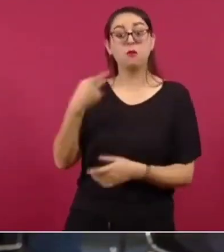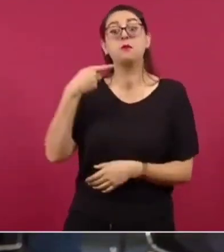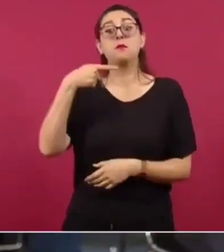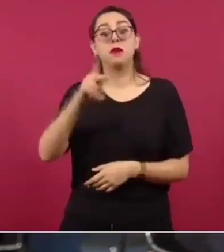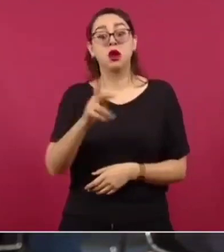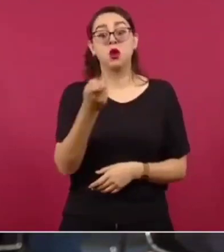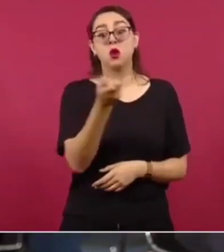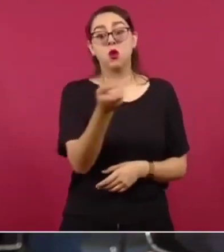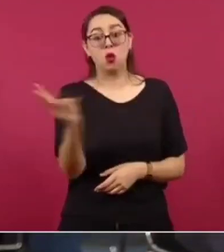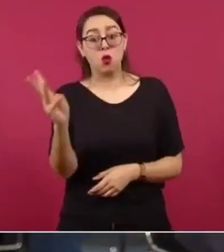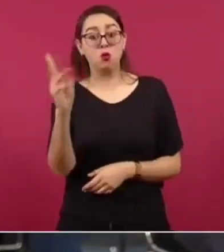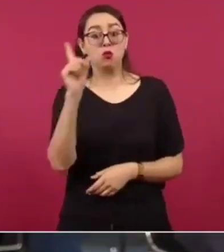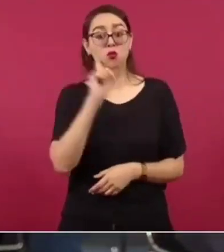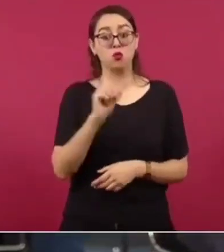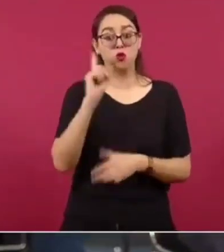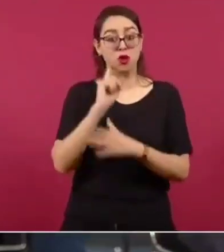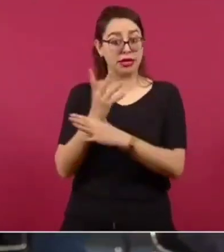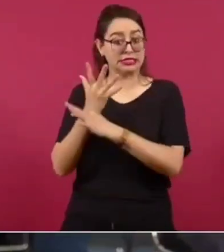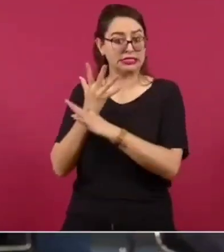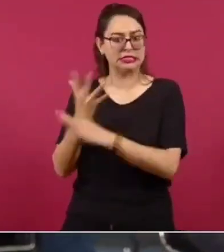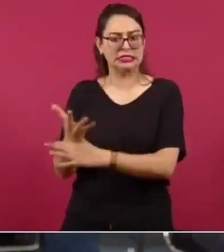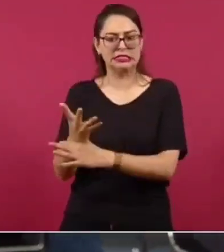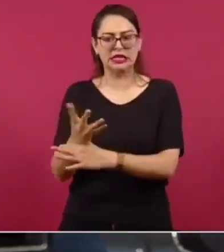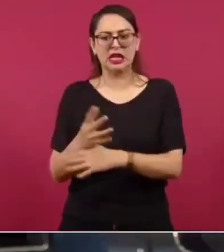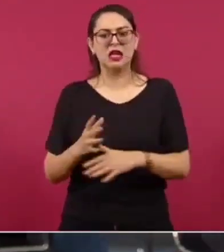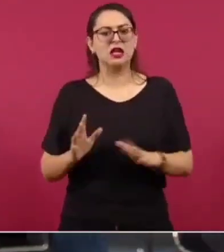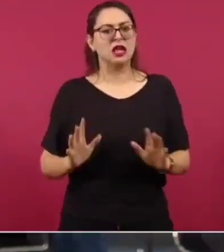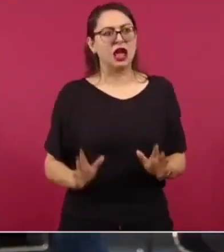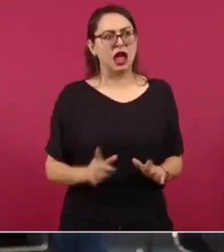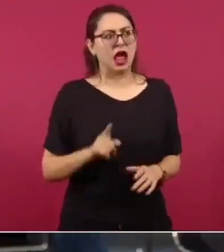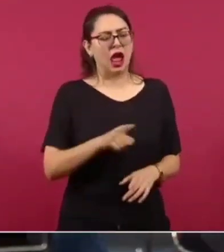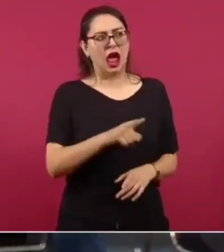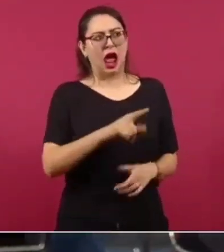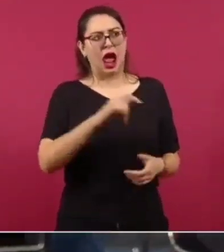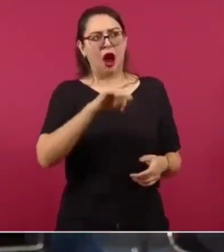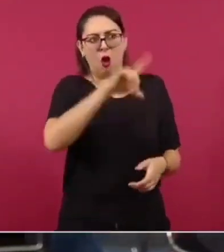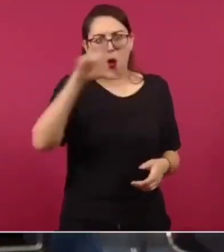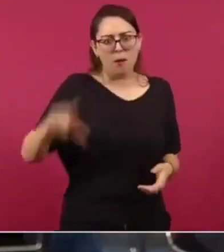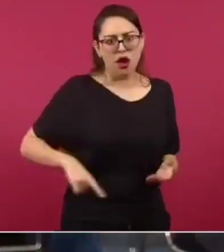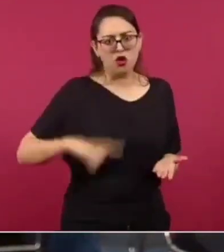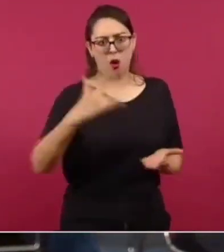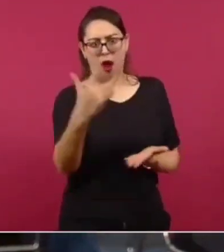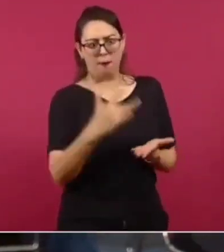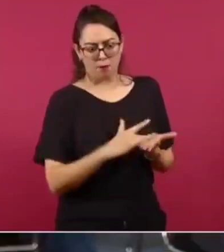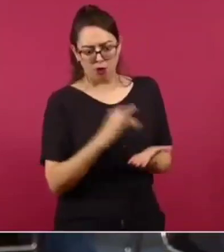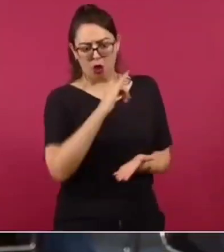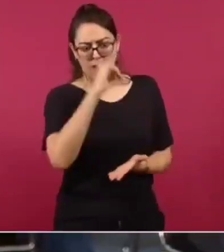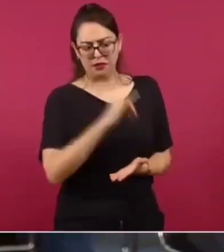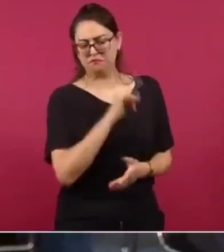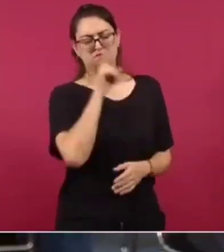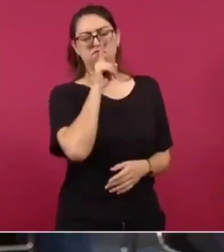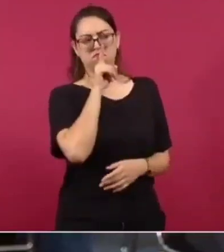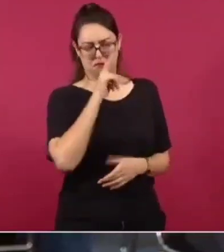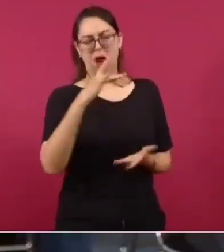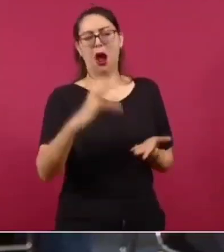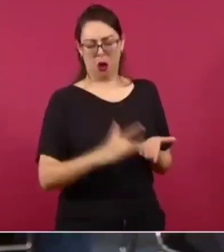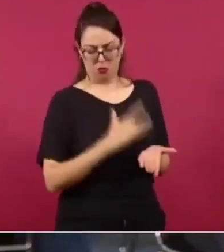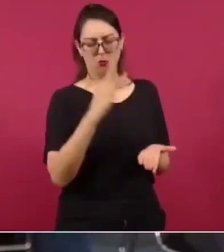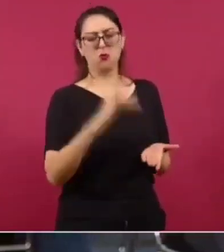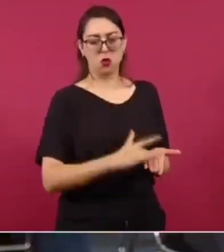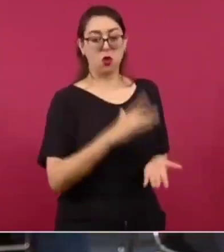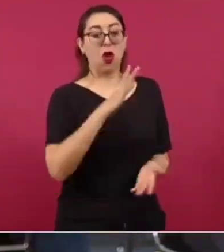propias deportistas, que lo que dicen es que no es que quieran decir que nunca se ha recibido apoyo del gobierno, sin embargo, para este viaje,